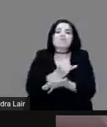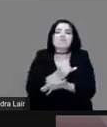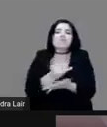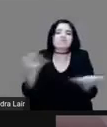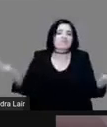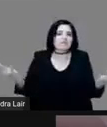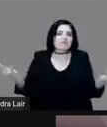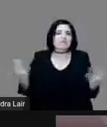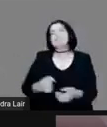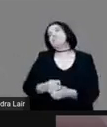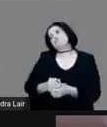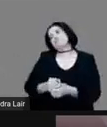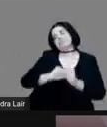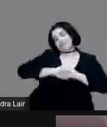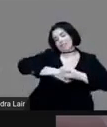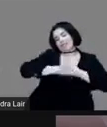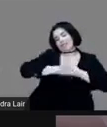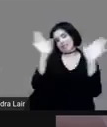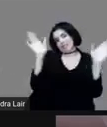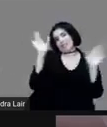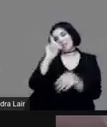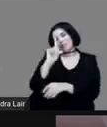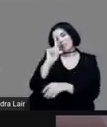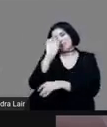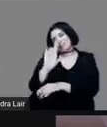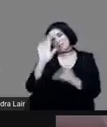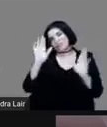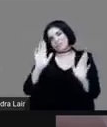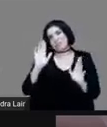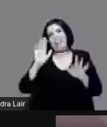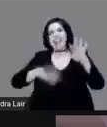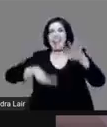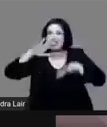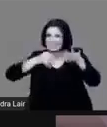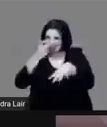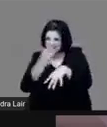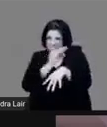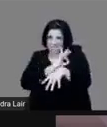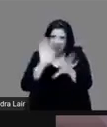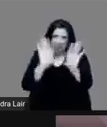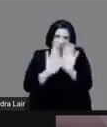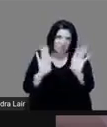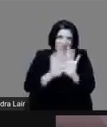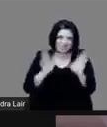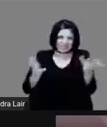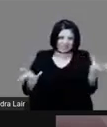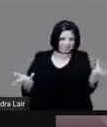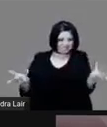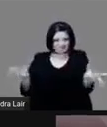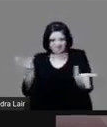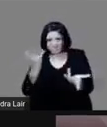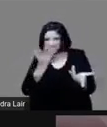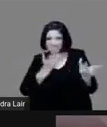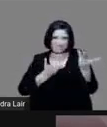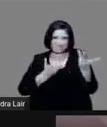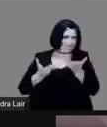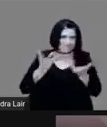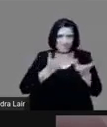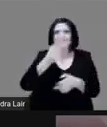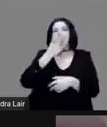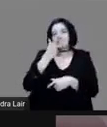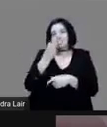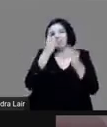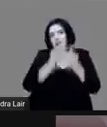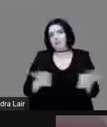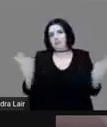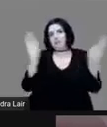especulaciones siempre luego nos pueden meter en terrenos pantanosos y es importante ahorita lo que usted comenta